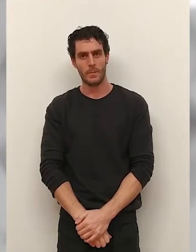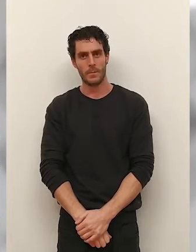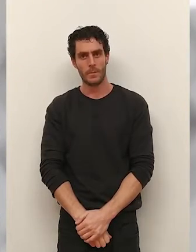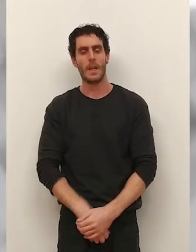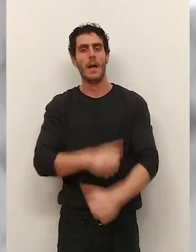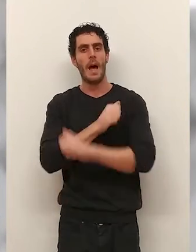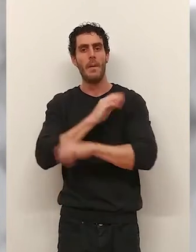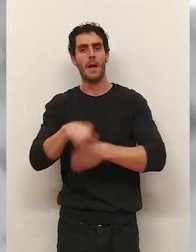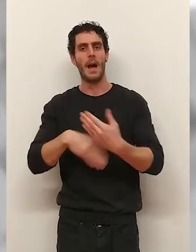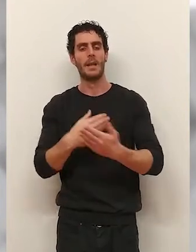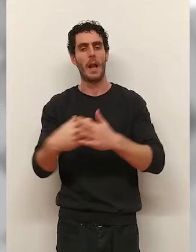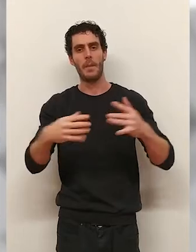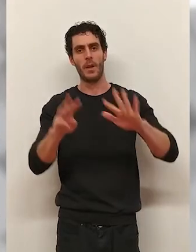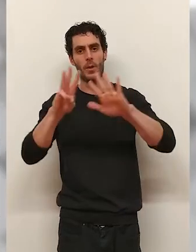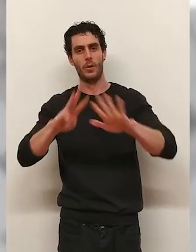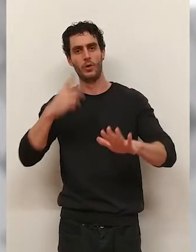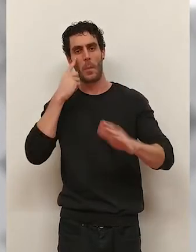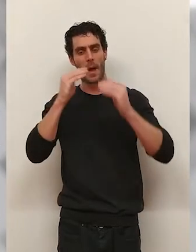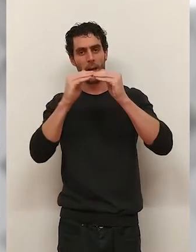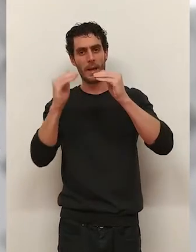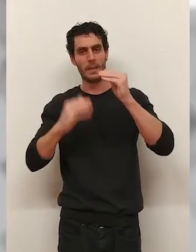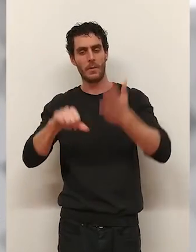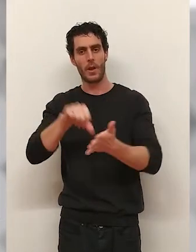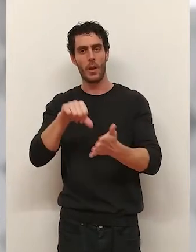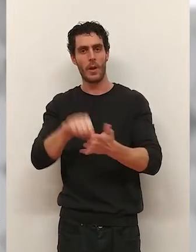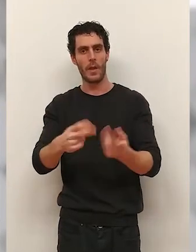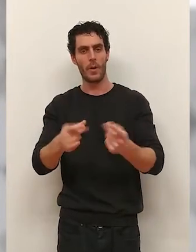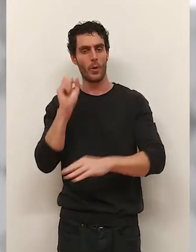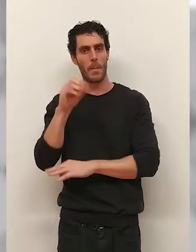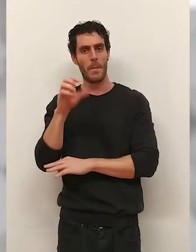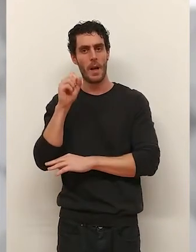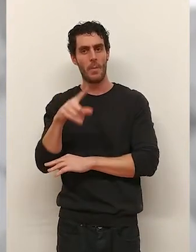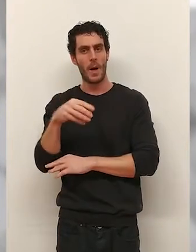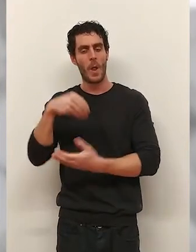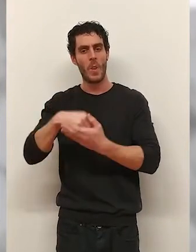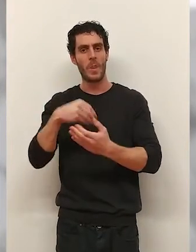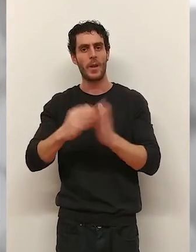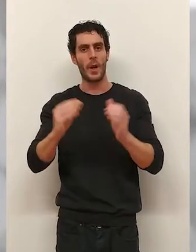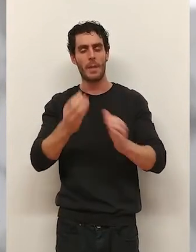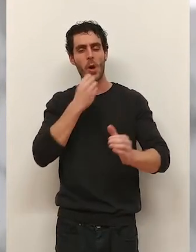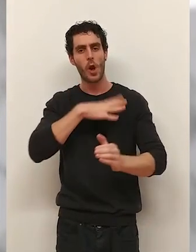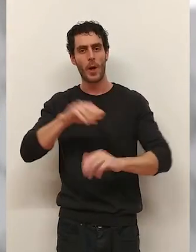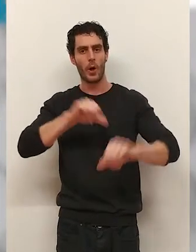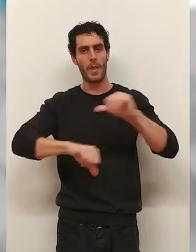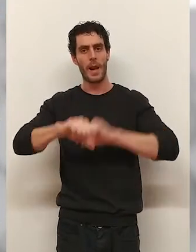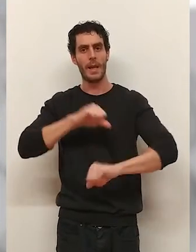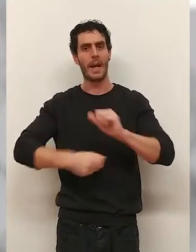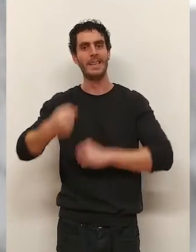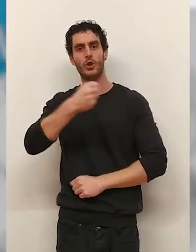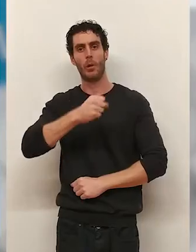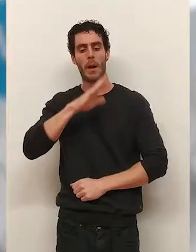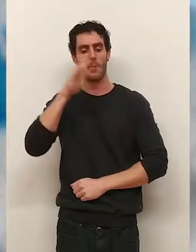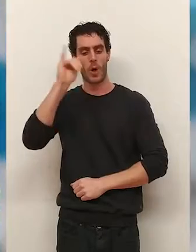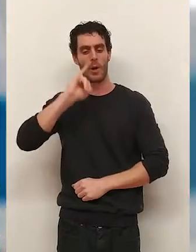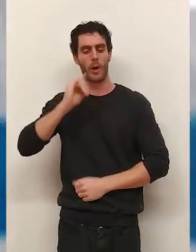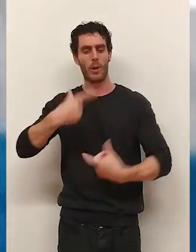Ha habido que esperar hasta la jornada 8 para ver en la clasificación al Ciudad de Logroño de Vallomano entre los mejores equipos de la Liga Sobal. Y